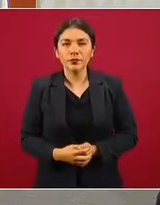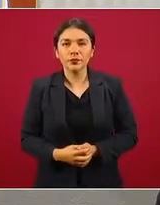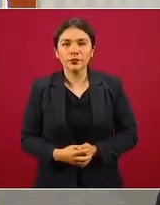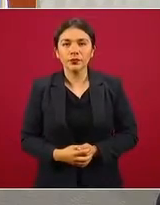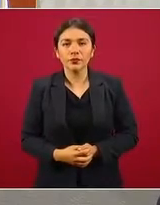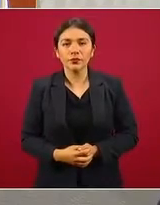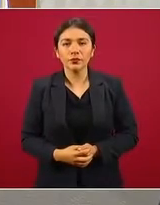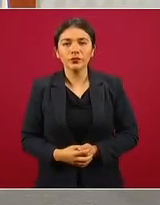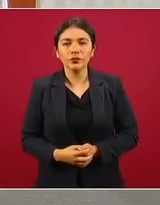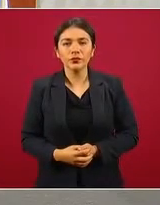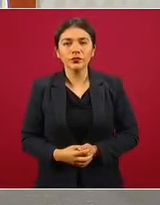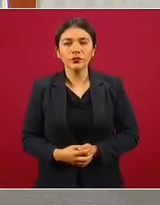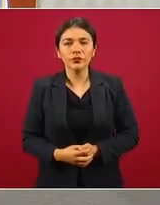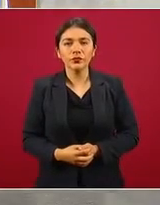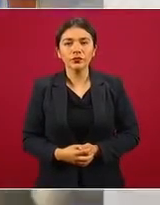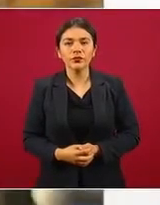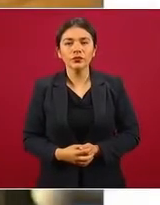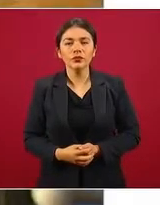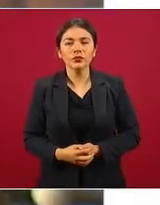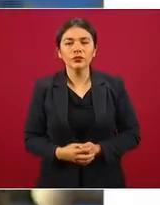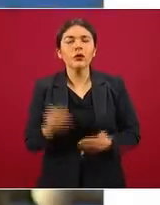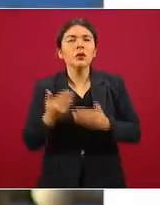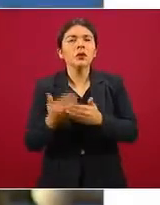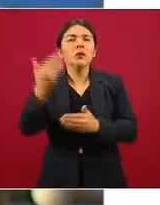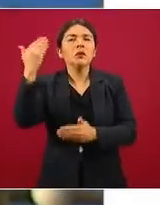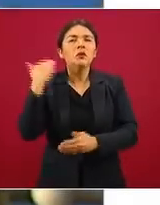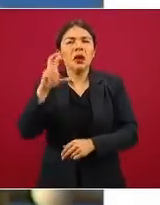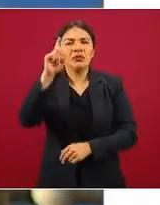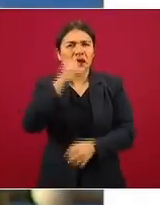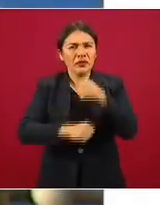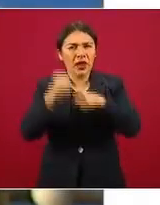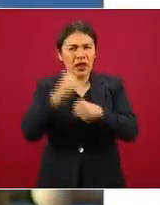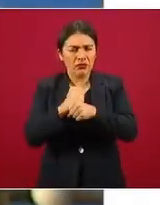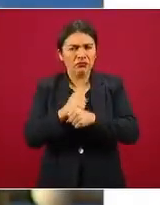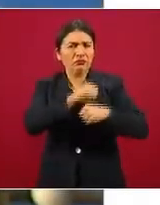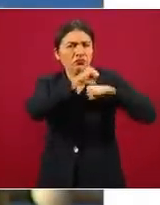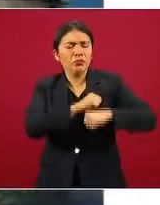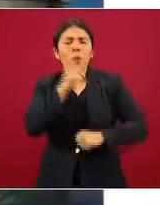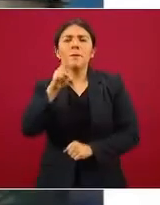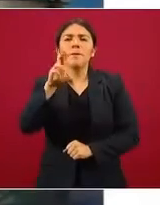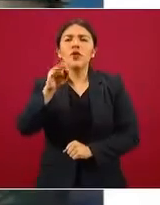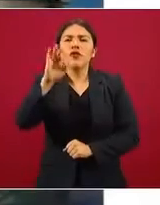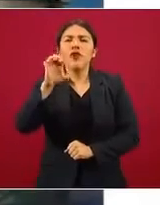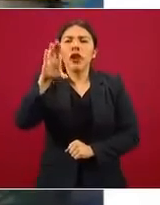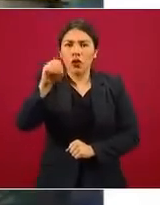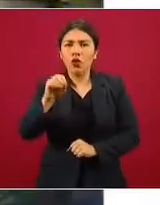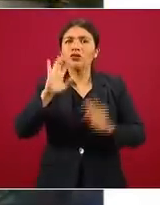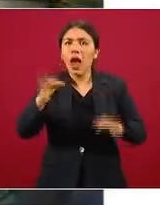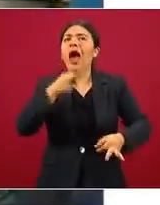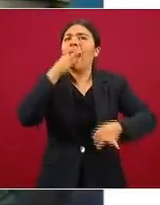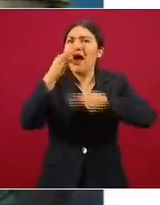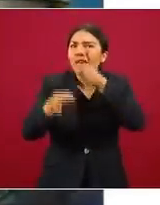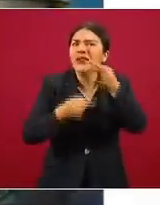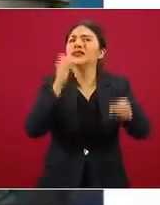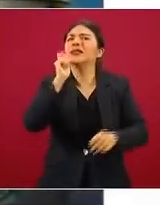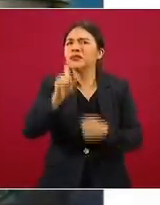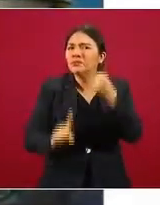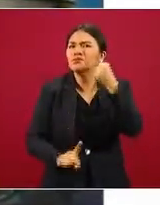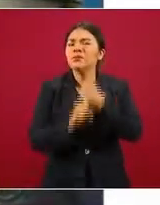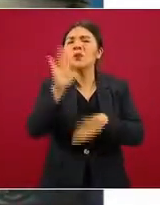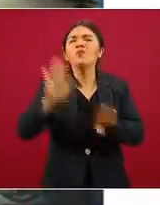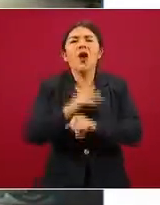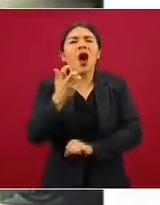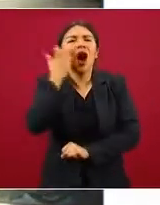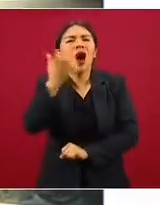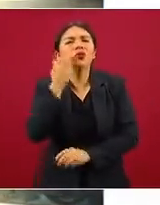Desde hace más de tres décadas, Profeco, a través del Instituto Nacional del Consumidor, ya nos alertaba sobre las consecuencias del